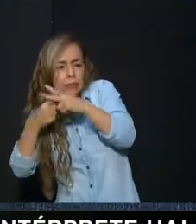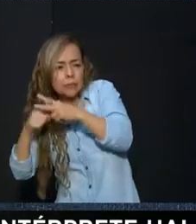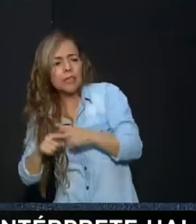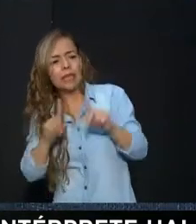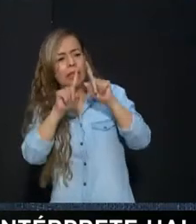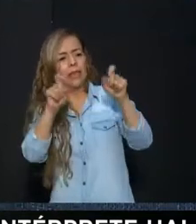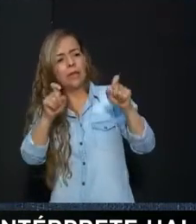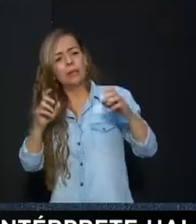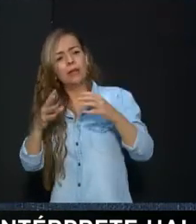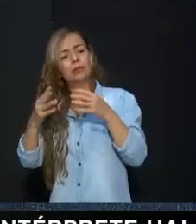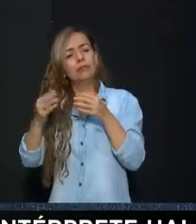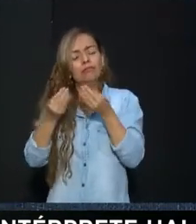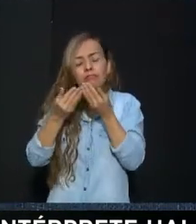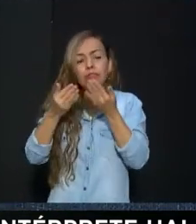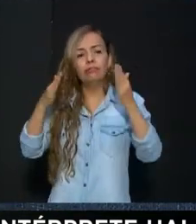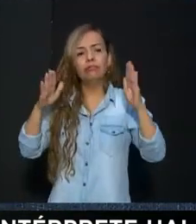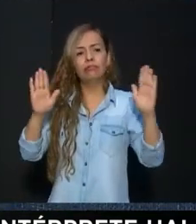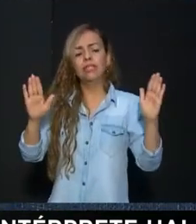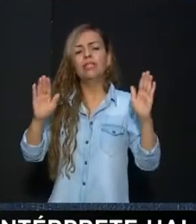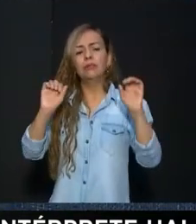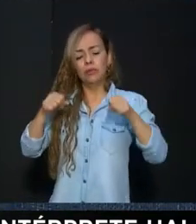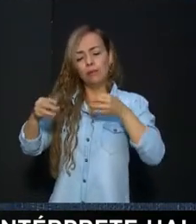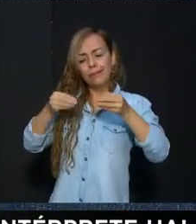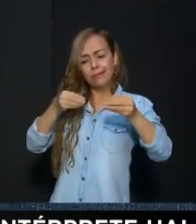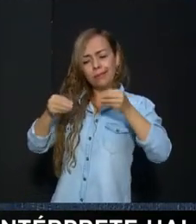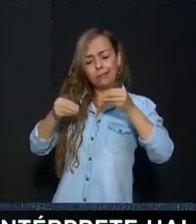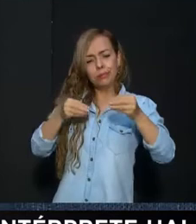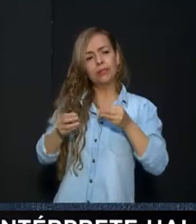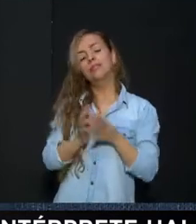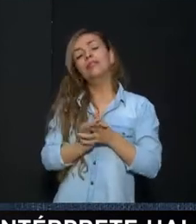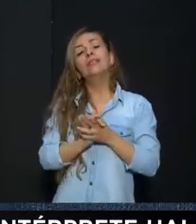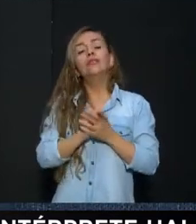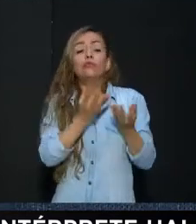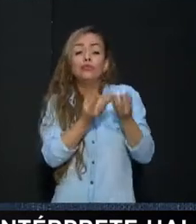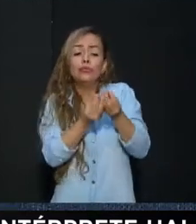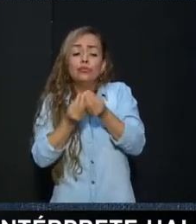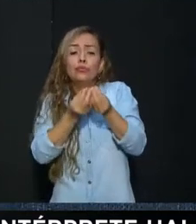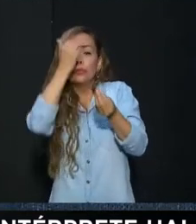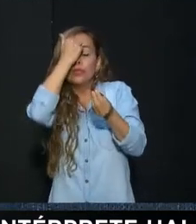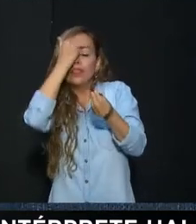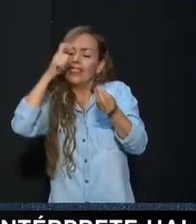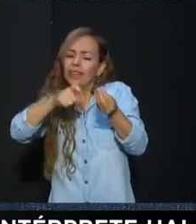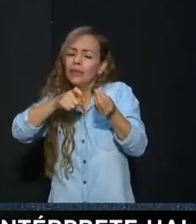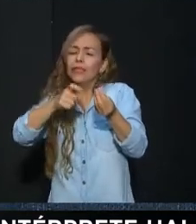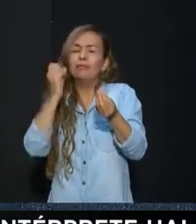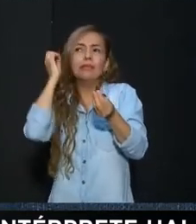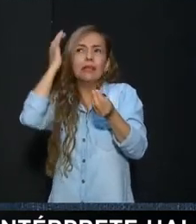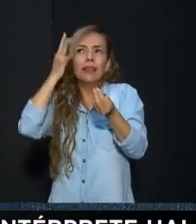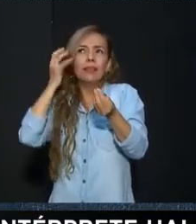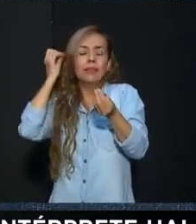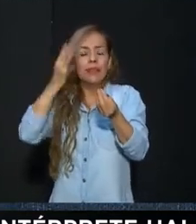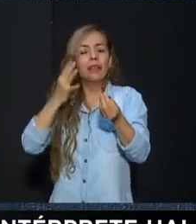Sobre flexibilidad Entonces yo pienso Que lo que tenemos Que hacer Es sacar a flote Toda esa creatividad Que tenemos Y